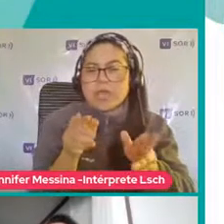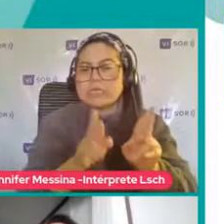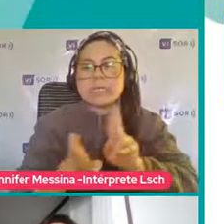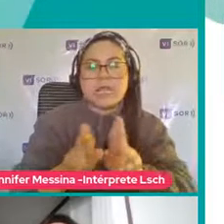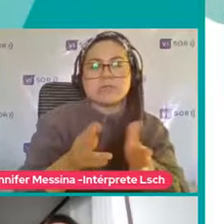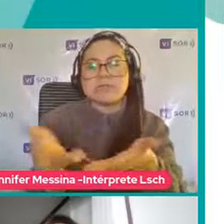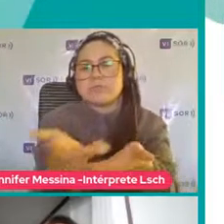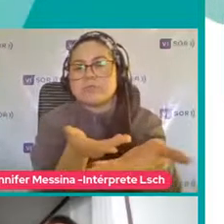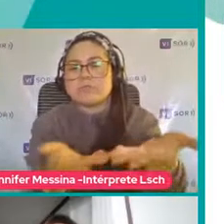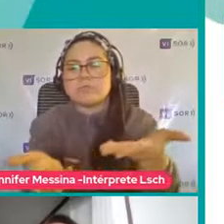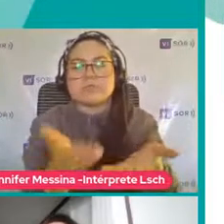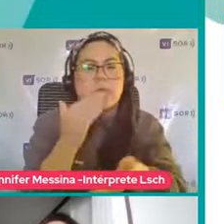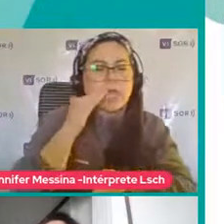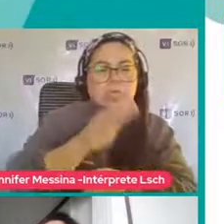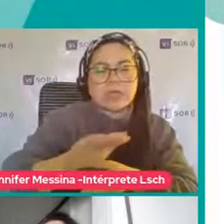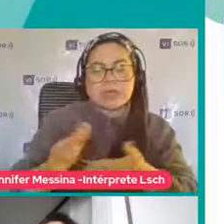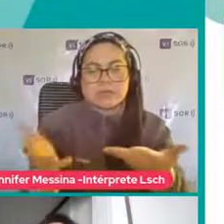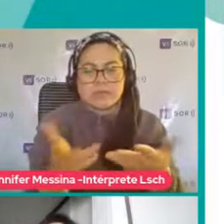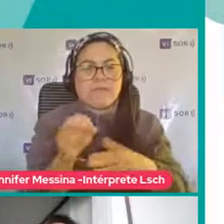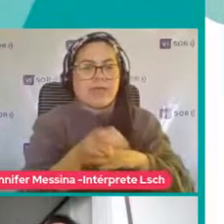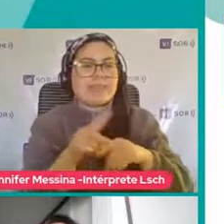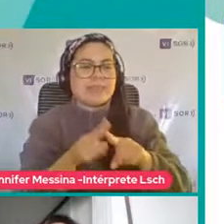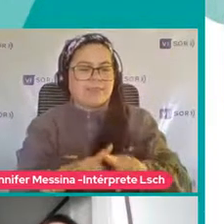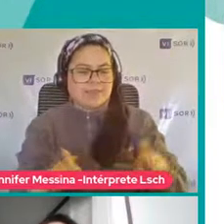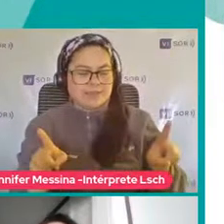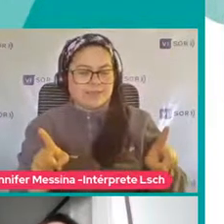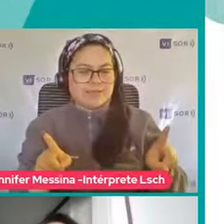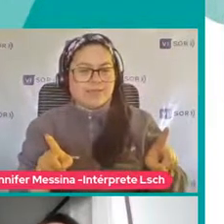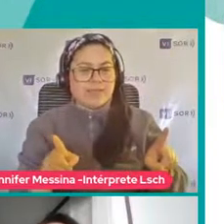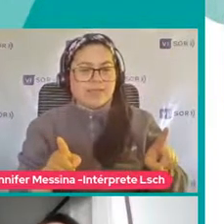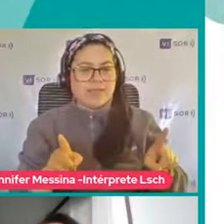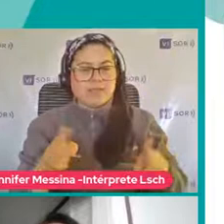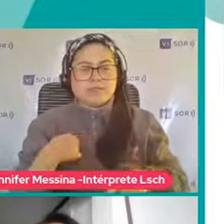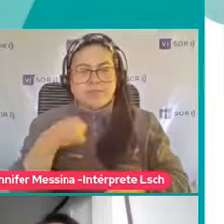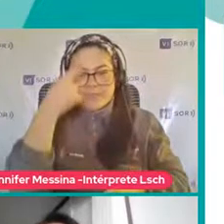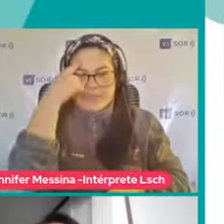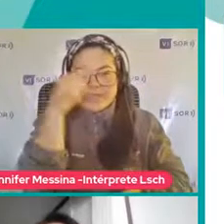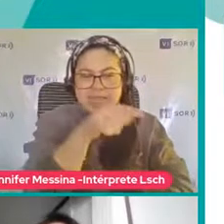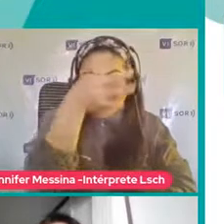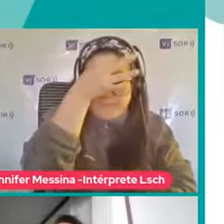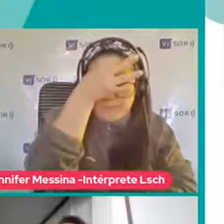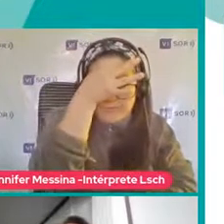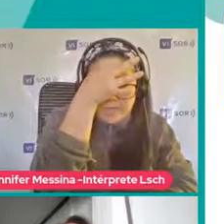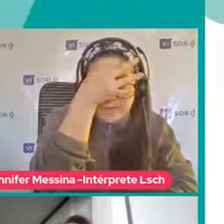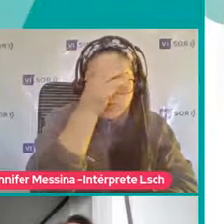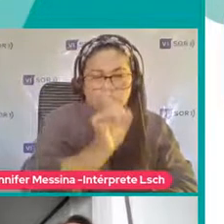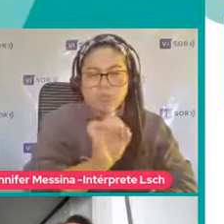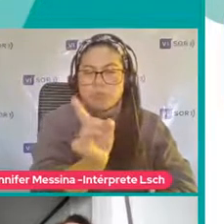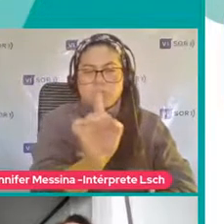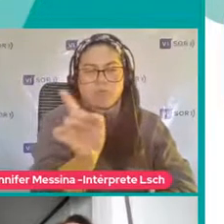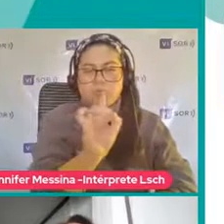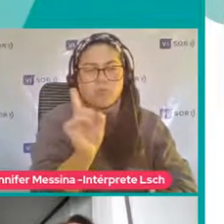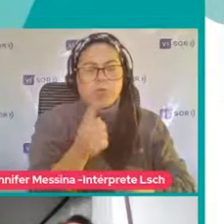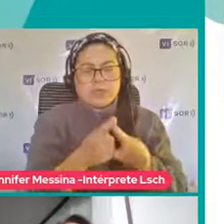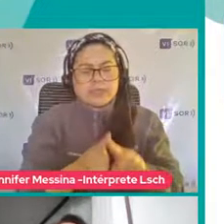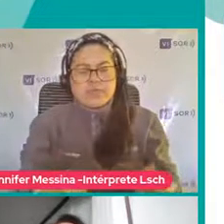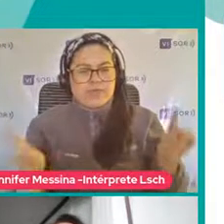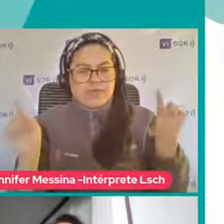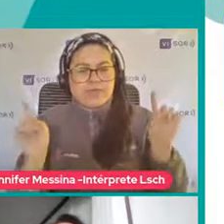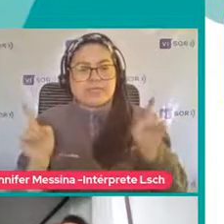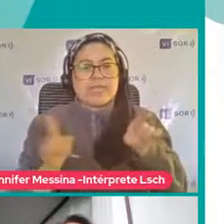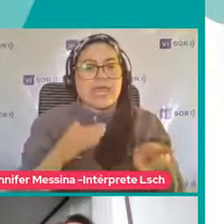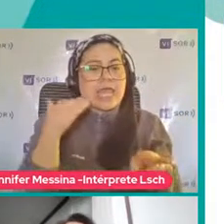Pero Tenemos que tener En consideración Que no es Una enfermedad Y que el niño Tiene que aprender A